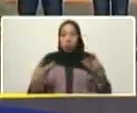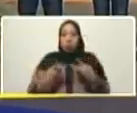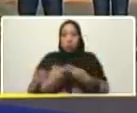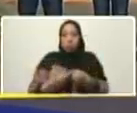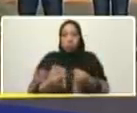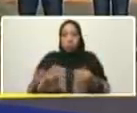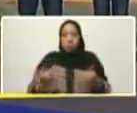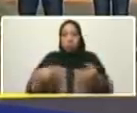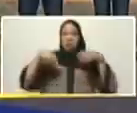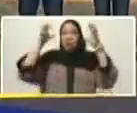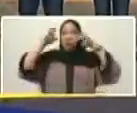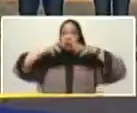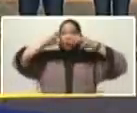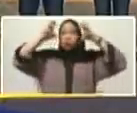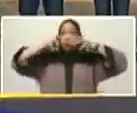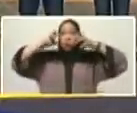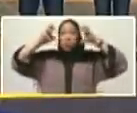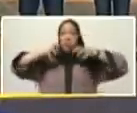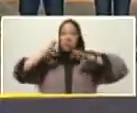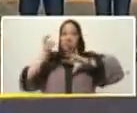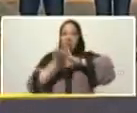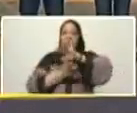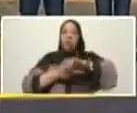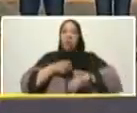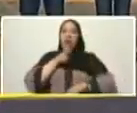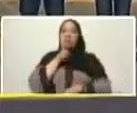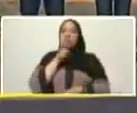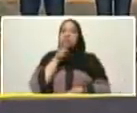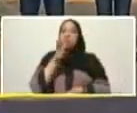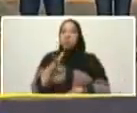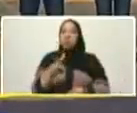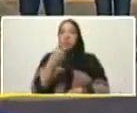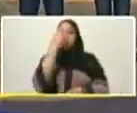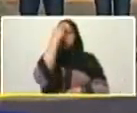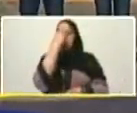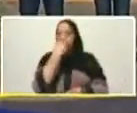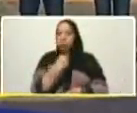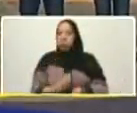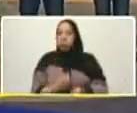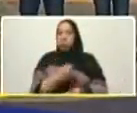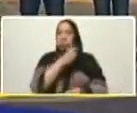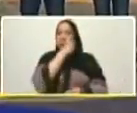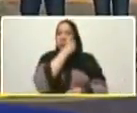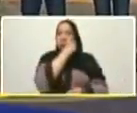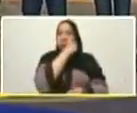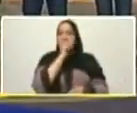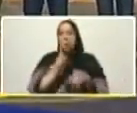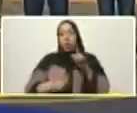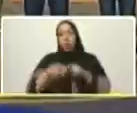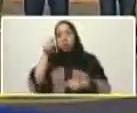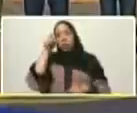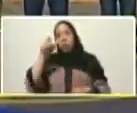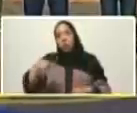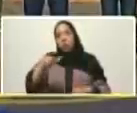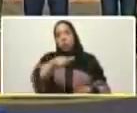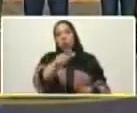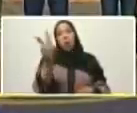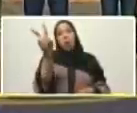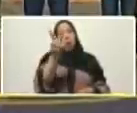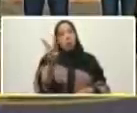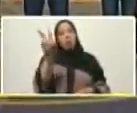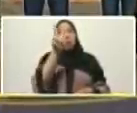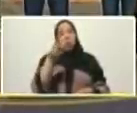imperaba era de algún modo la miseria que todavía pulula en algunas partes de nuestro